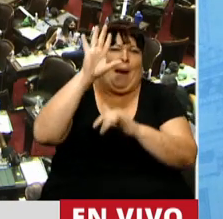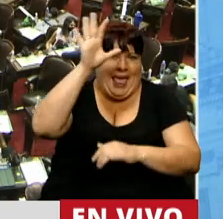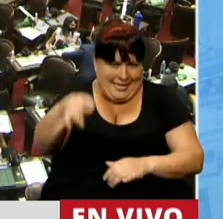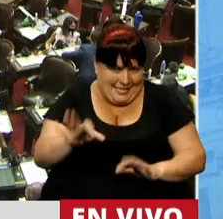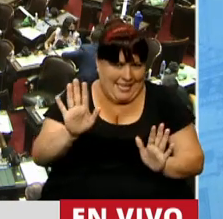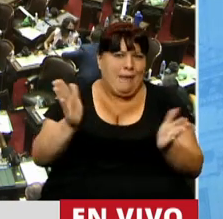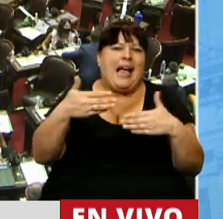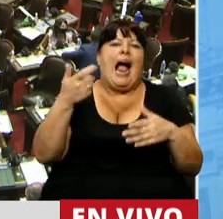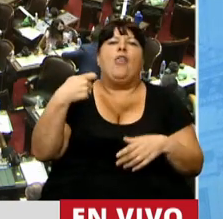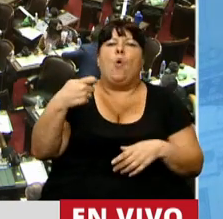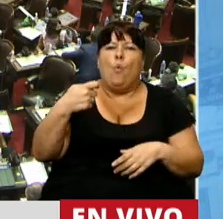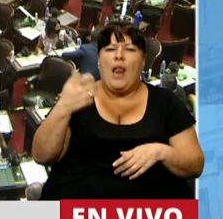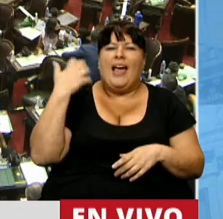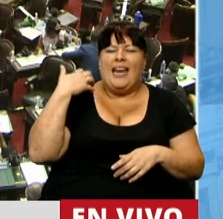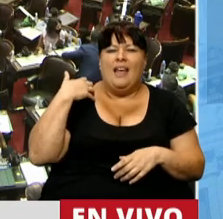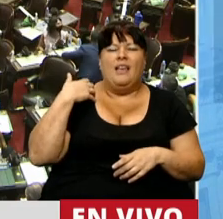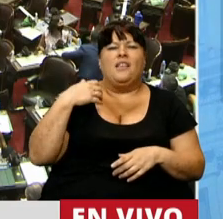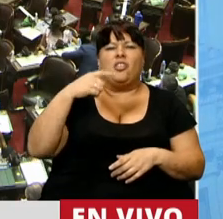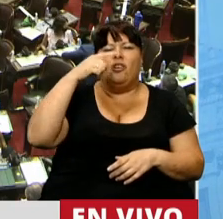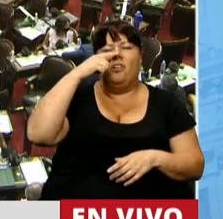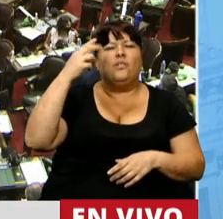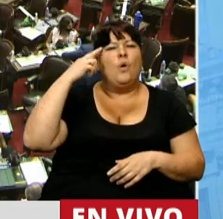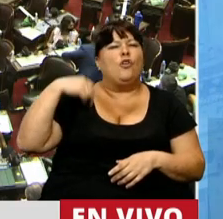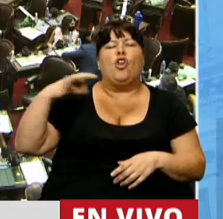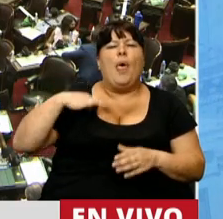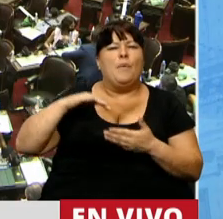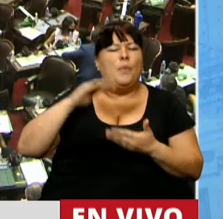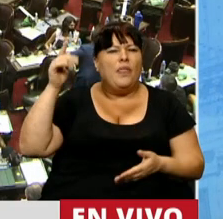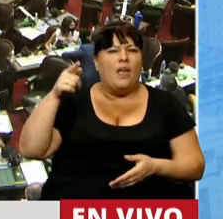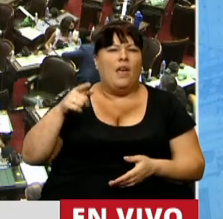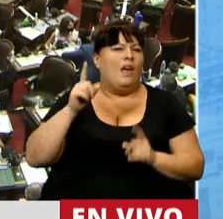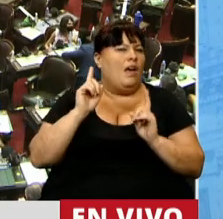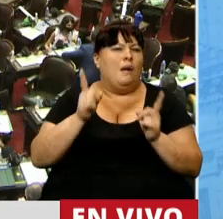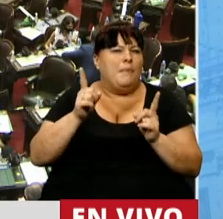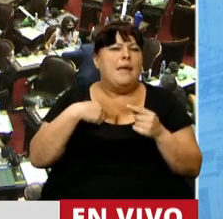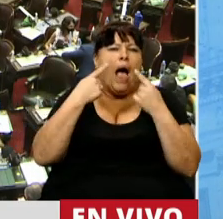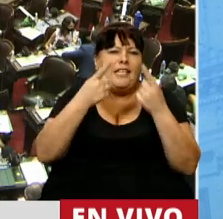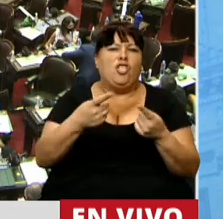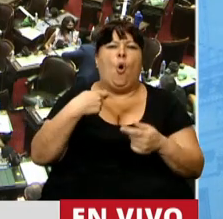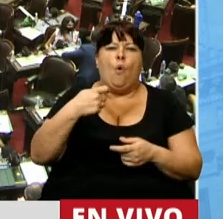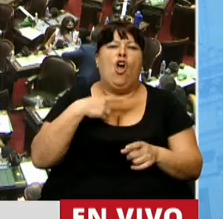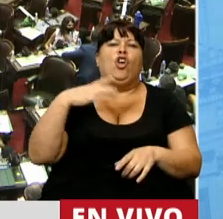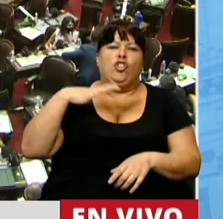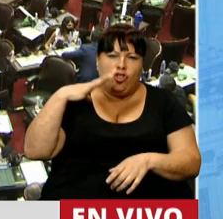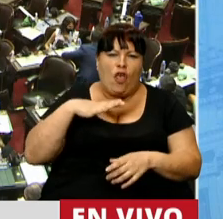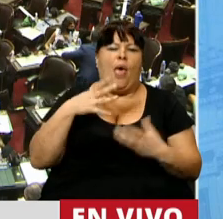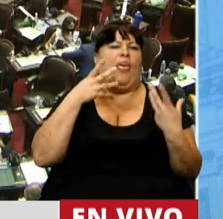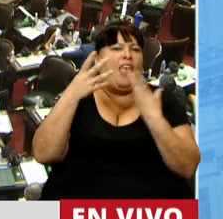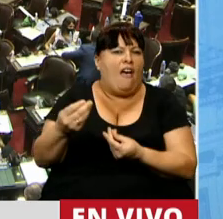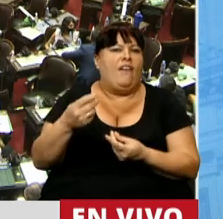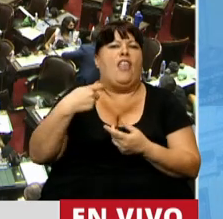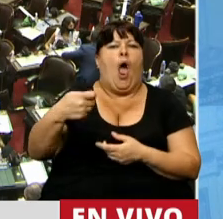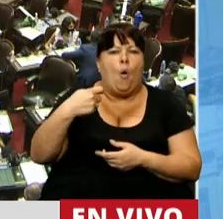yo empecé en las cajas de jubilaciones en el año 79 y toda mi vida atendí público, sigo atendiendo jubilados, sigo resolviendo